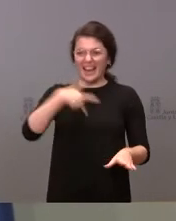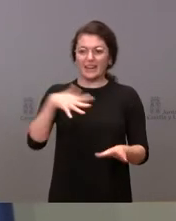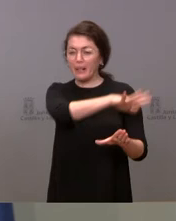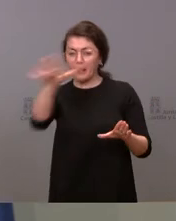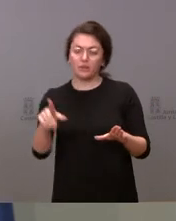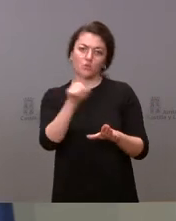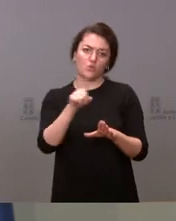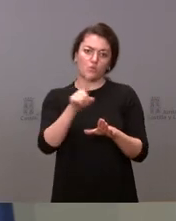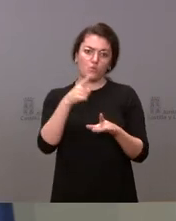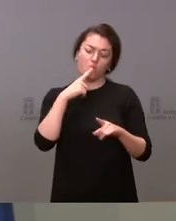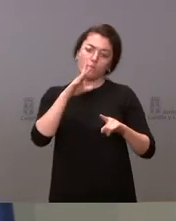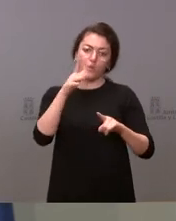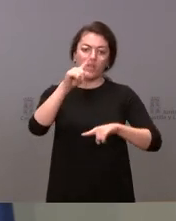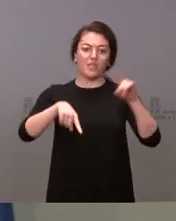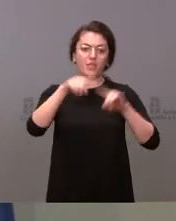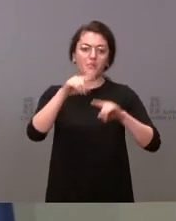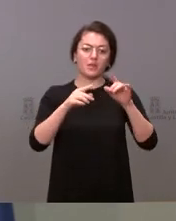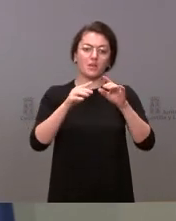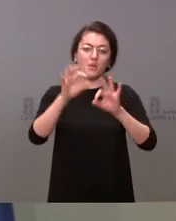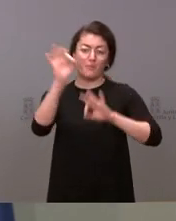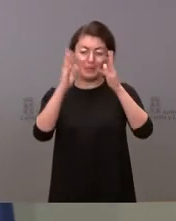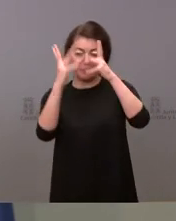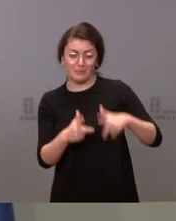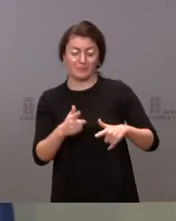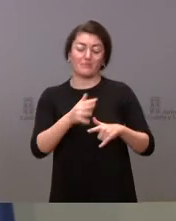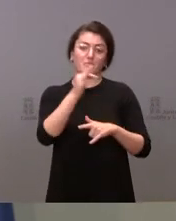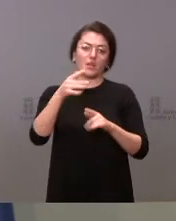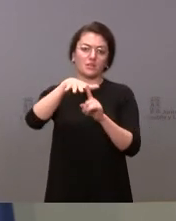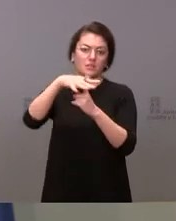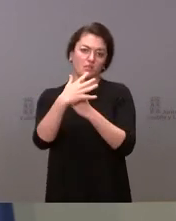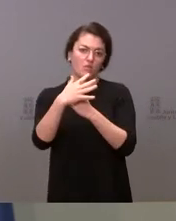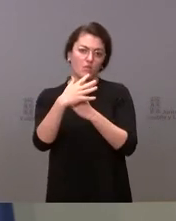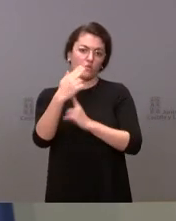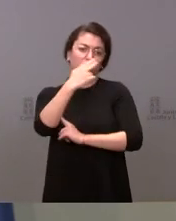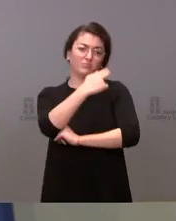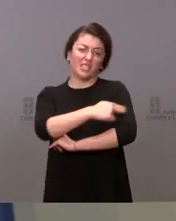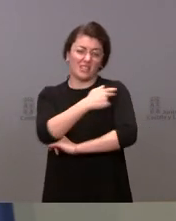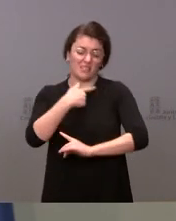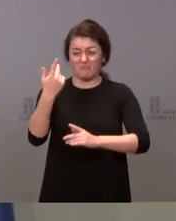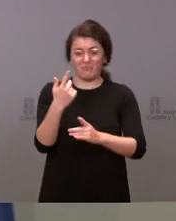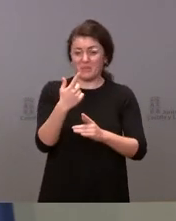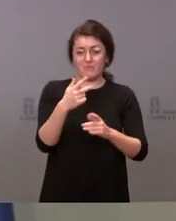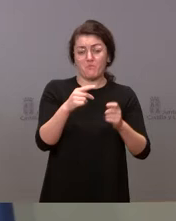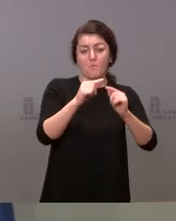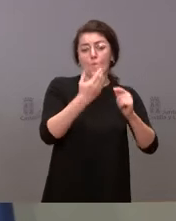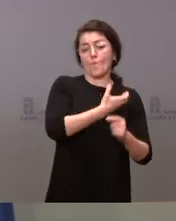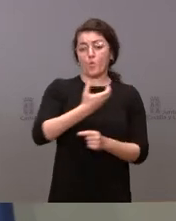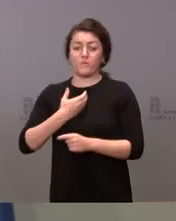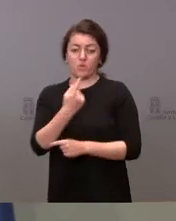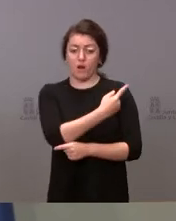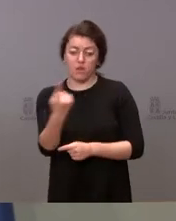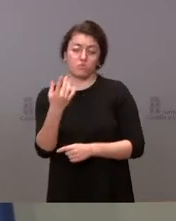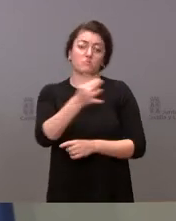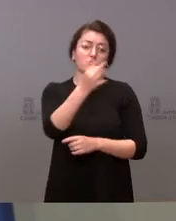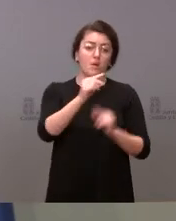incidencia y la situación sanitaria de cada municipio y de cada provincia. Por